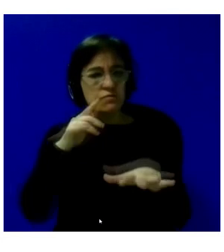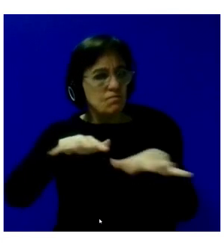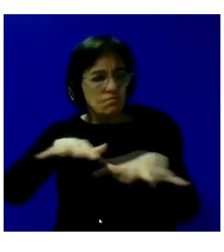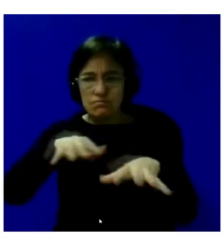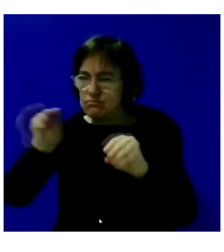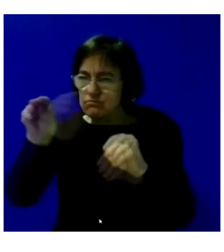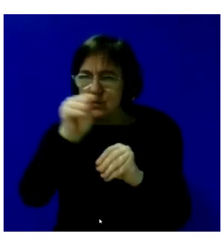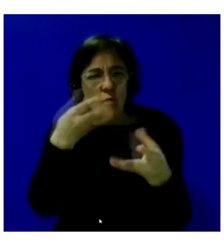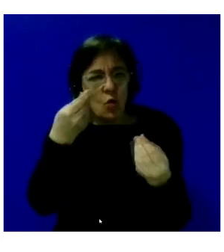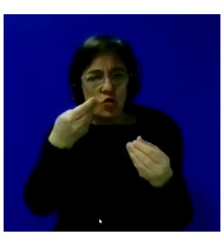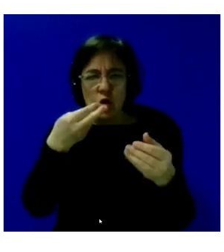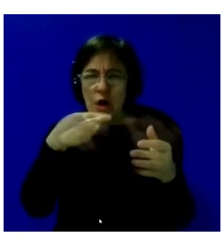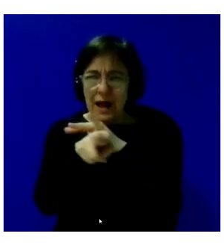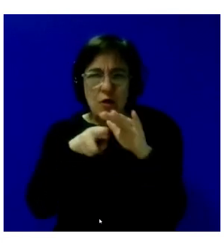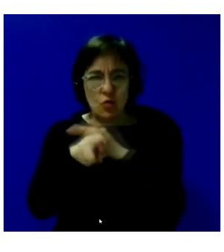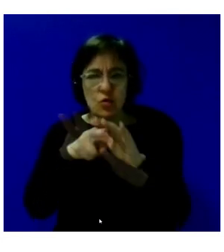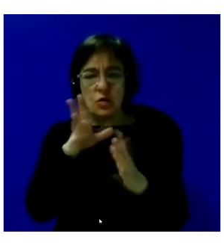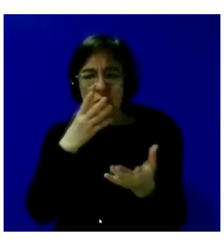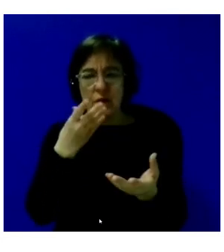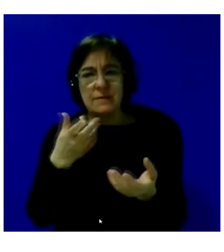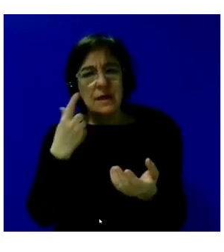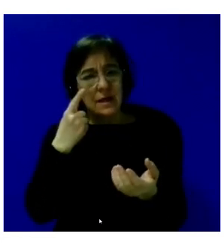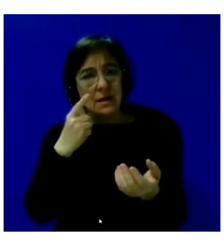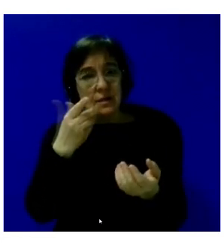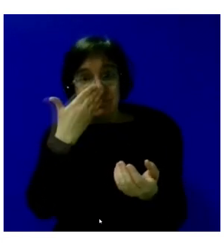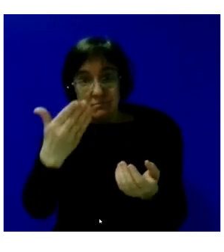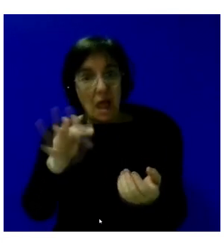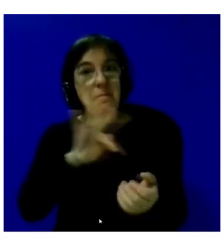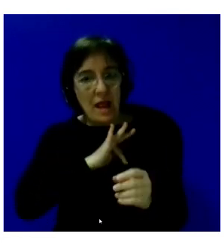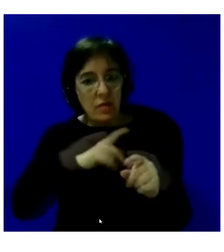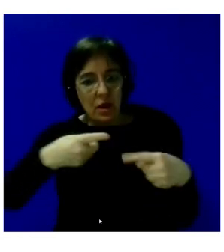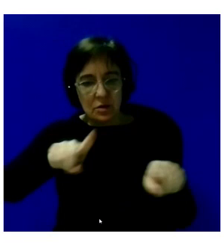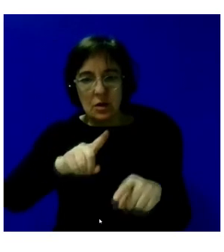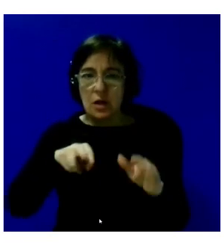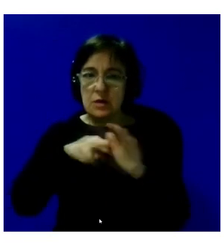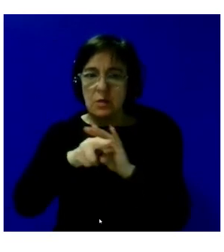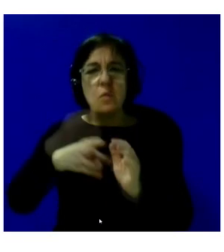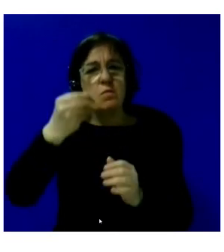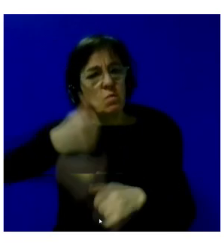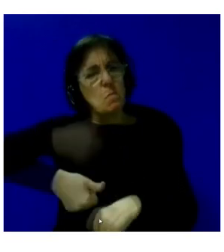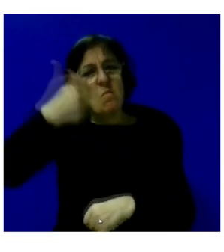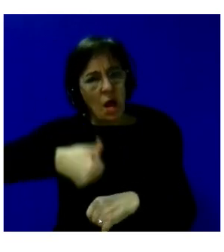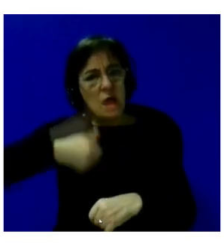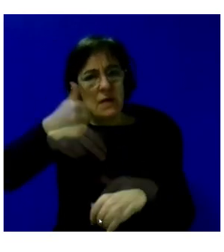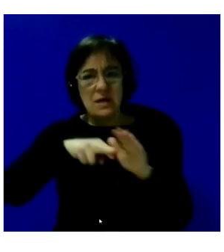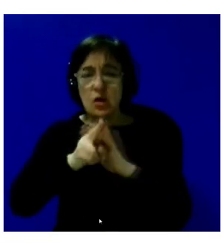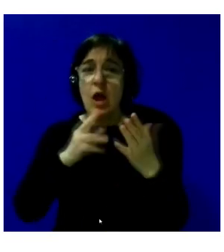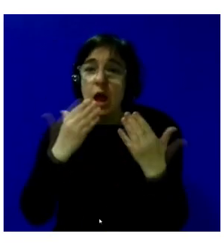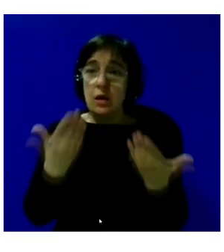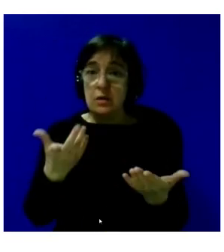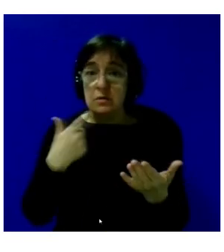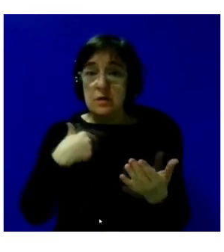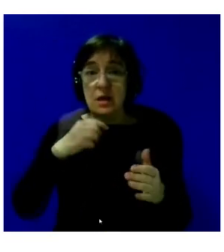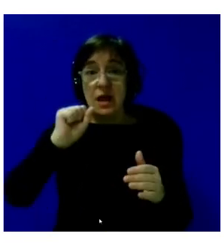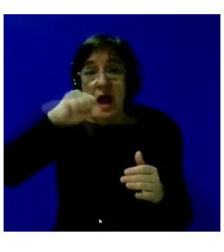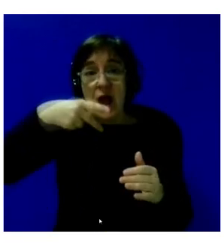muchos recursos porque se merecen esos recursos y se merecen muchos más recursos. Entonces, a don Ángel